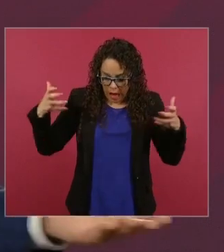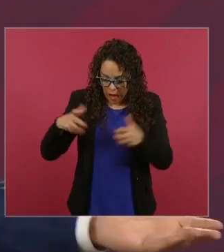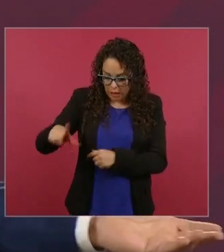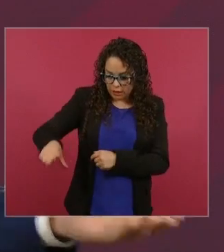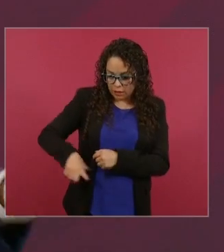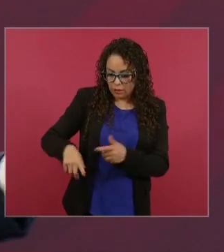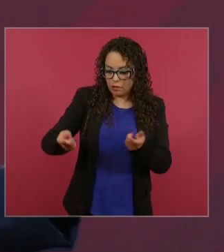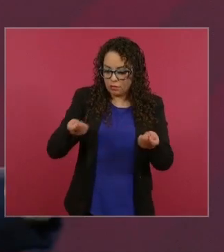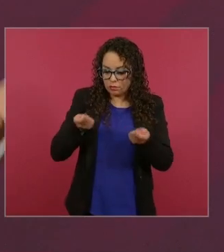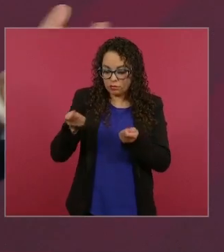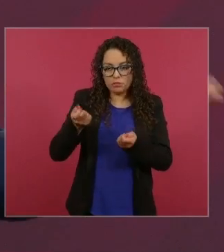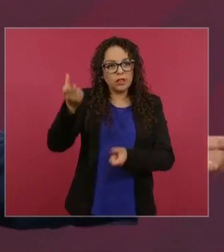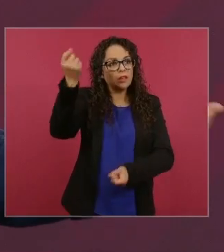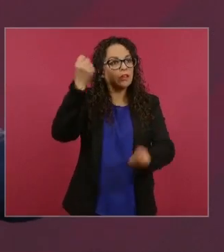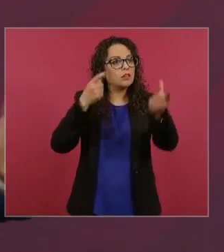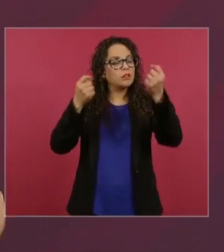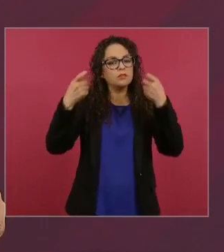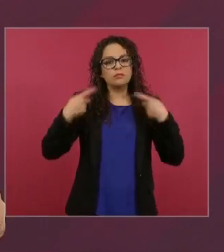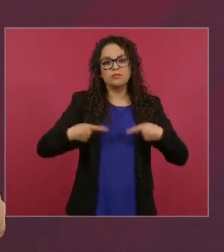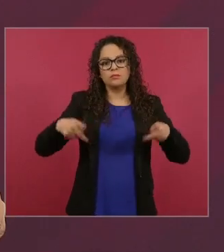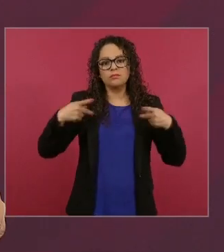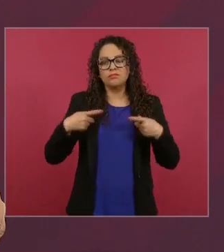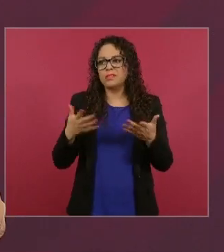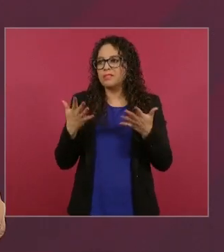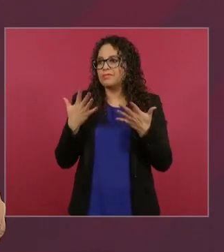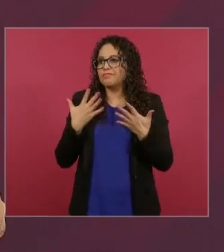están desconcertados